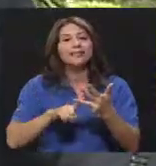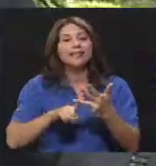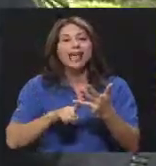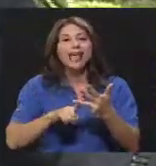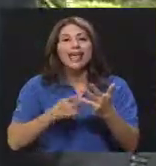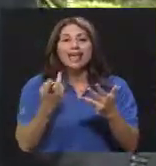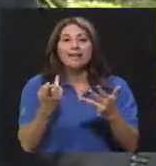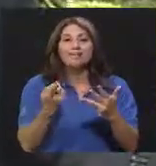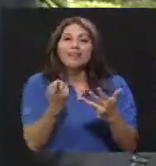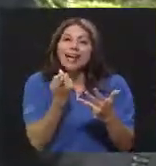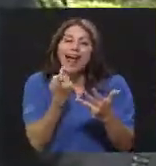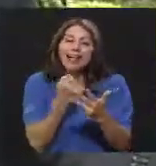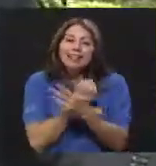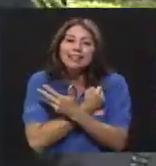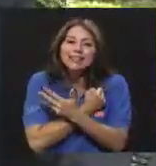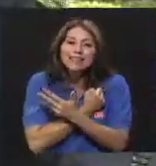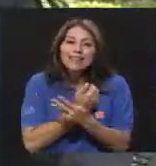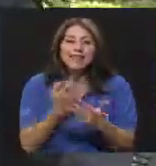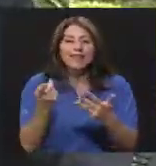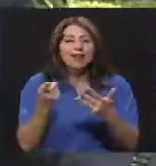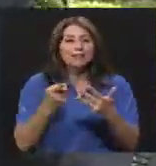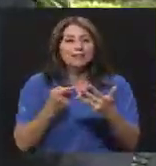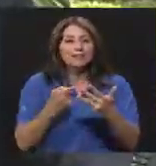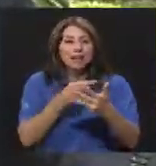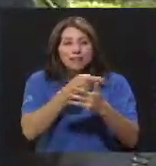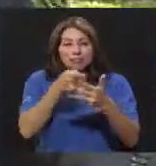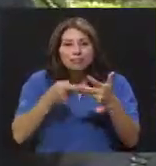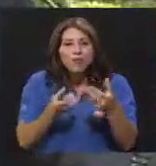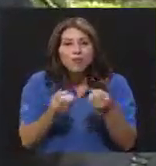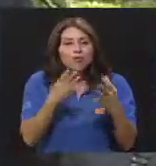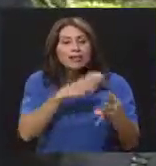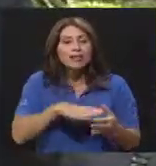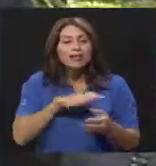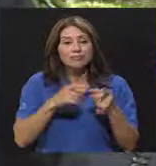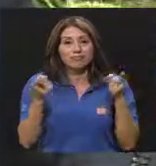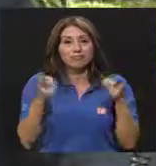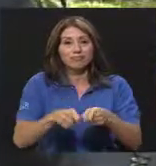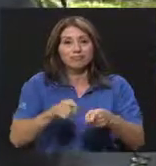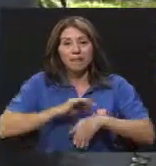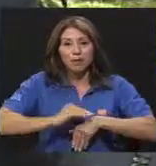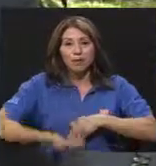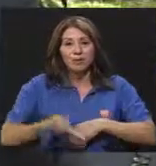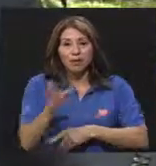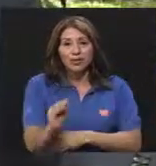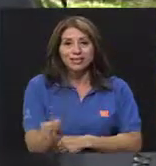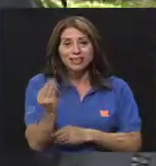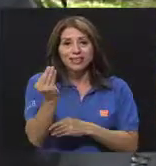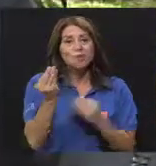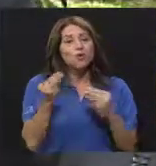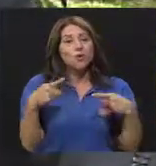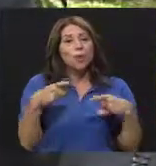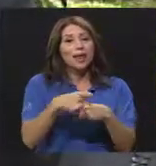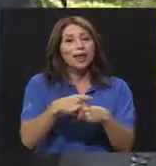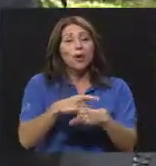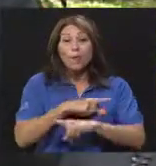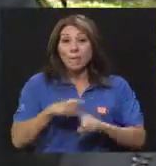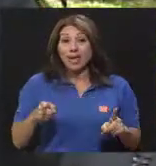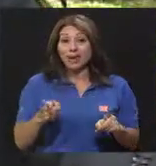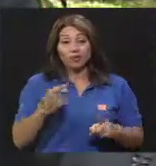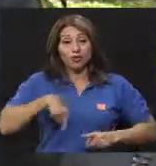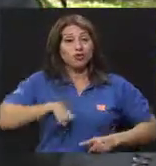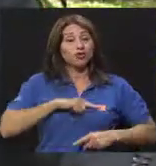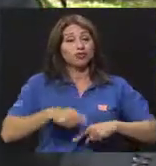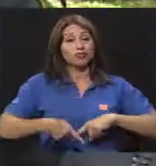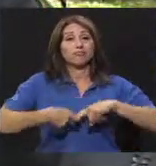se relaciona a carencias afectivas crónicas. Entonces tiene mucha complejidad, hay que tomar mucho en cuenta, pero lo que podíamos hacer no lo